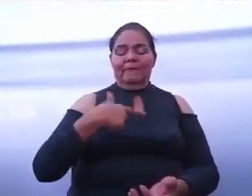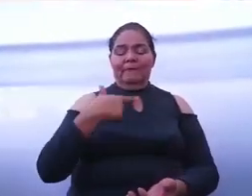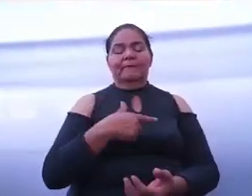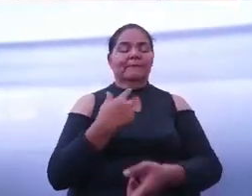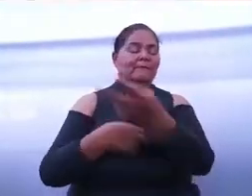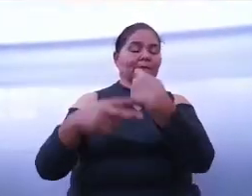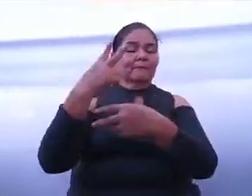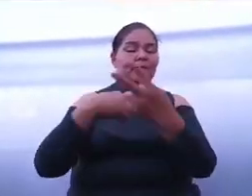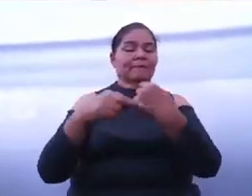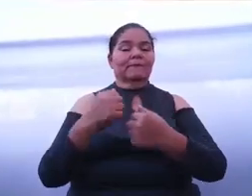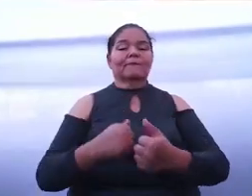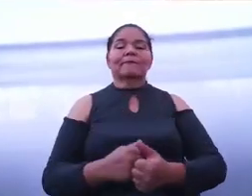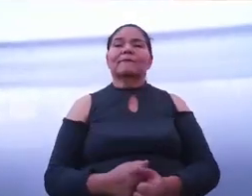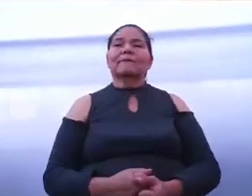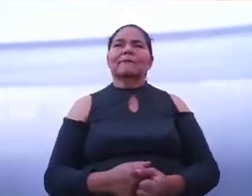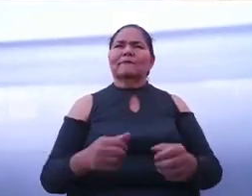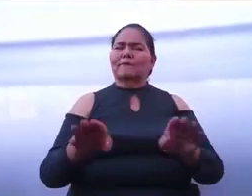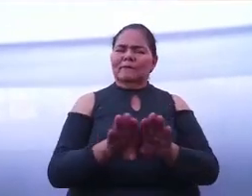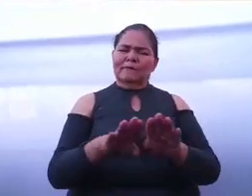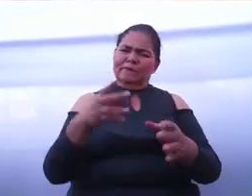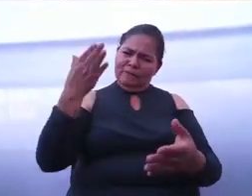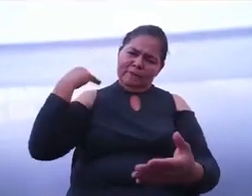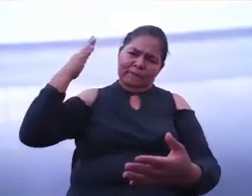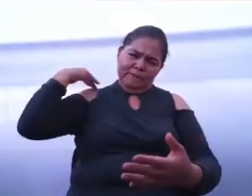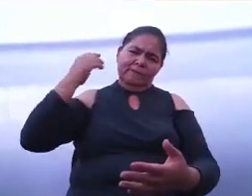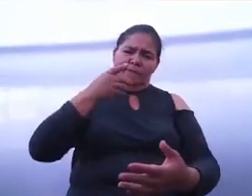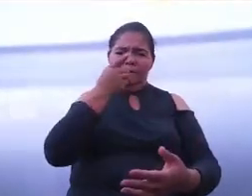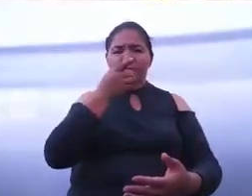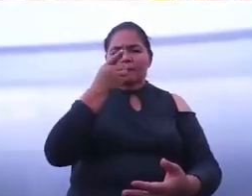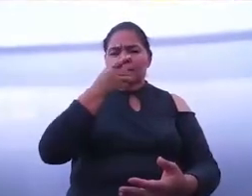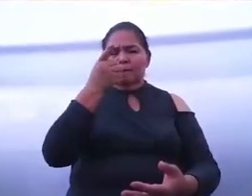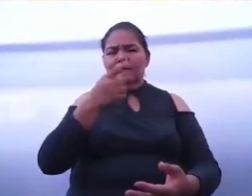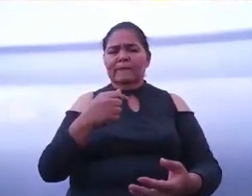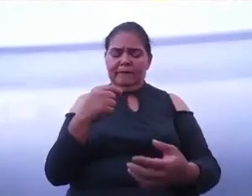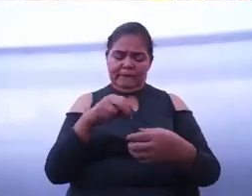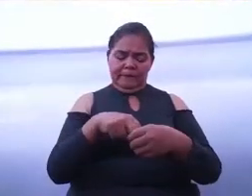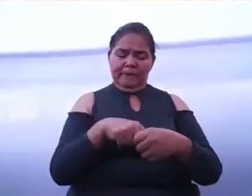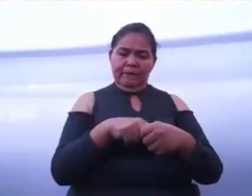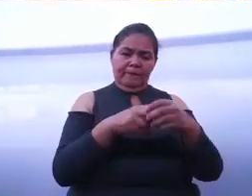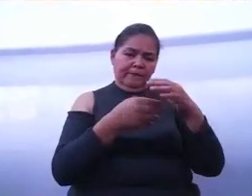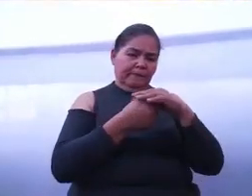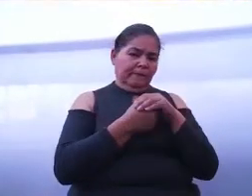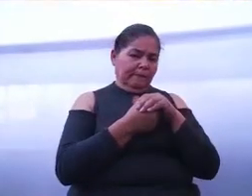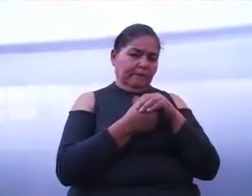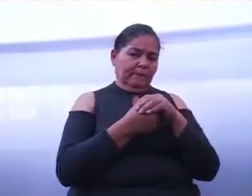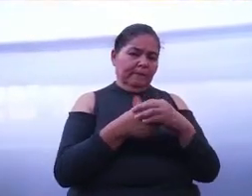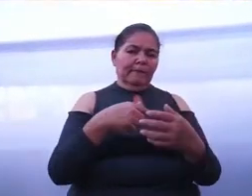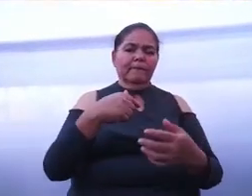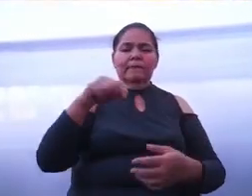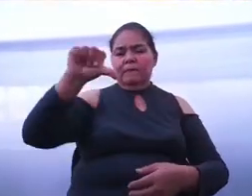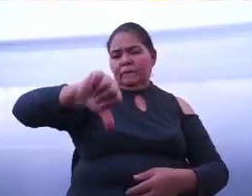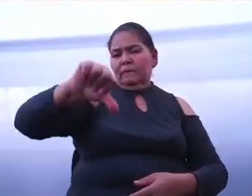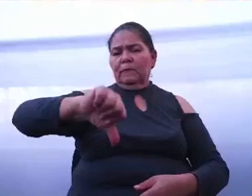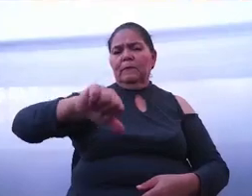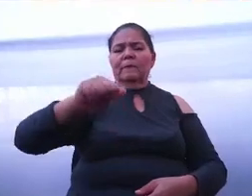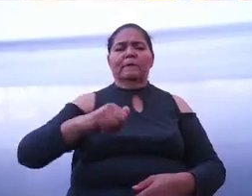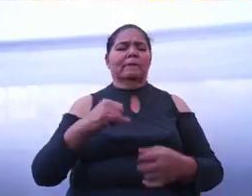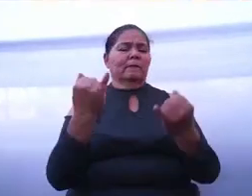Como ya lo he dicho en lo público, en lo privado, y hoy lo